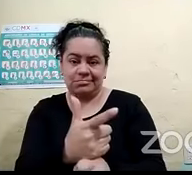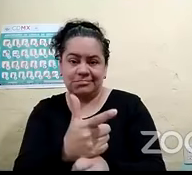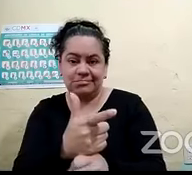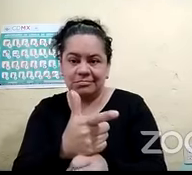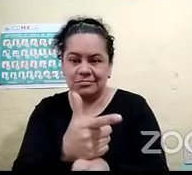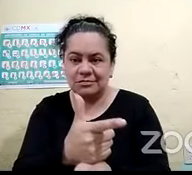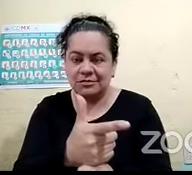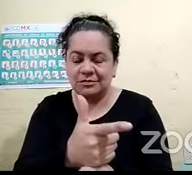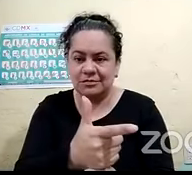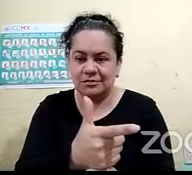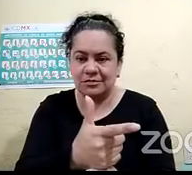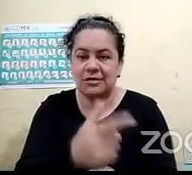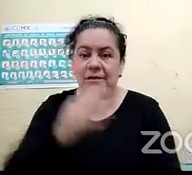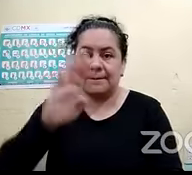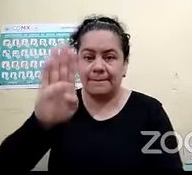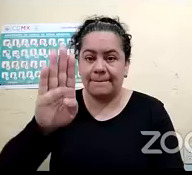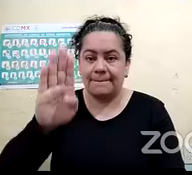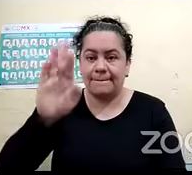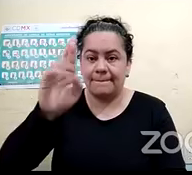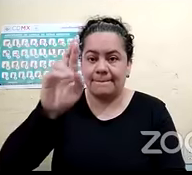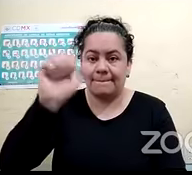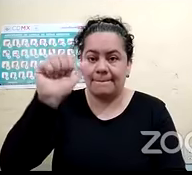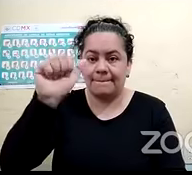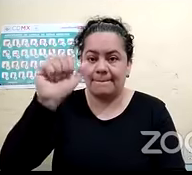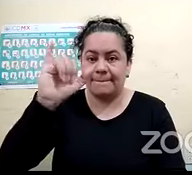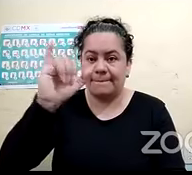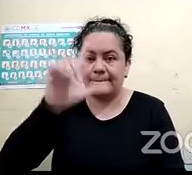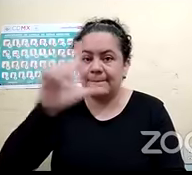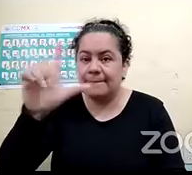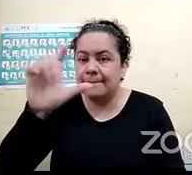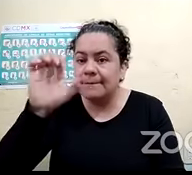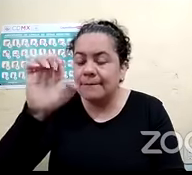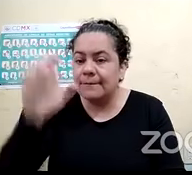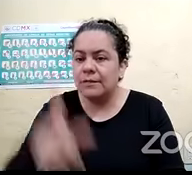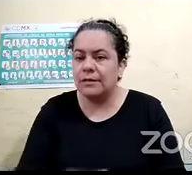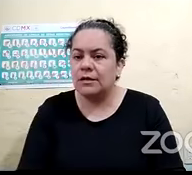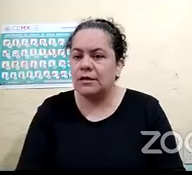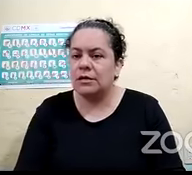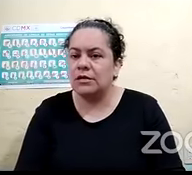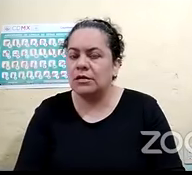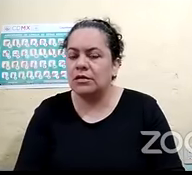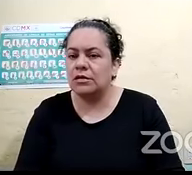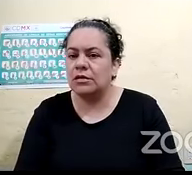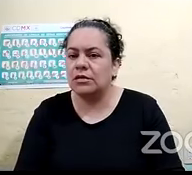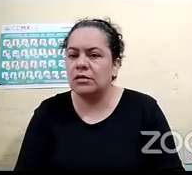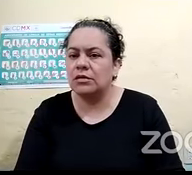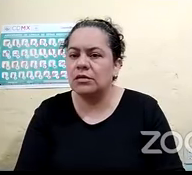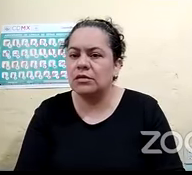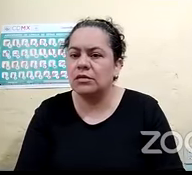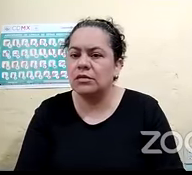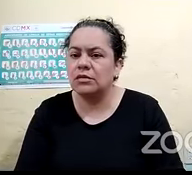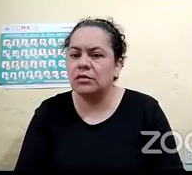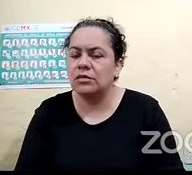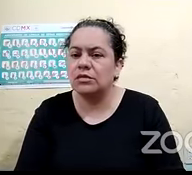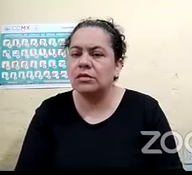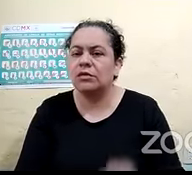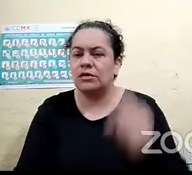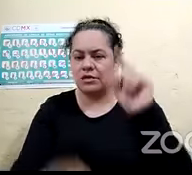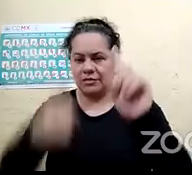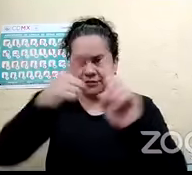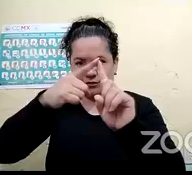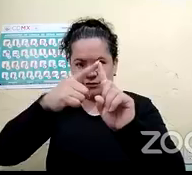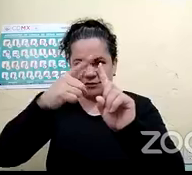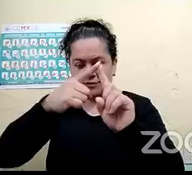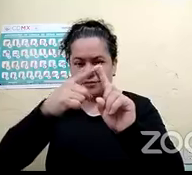sistema braille, donde pues, por ejemplo, nosotros tomamos el dedo índice y